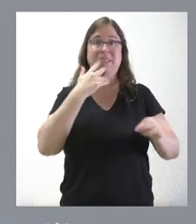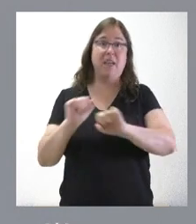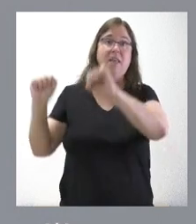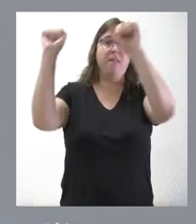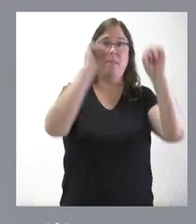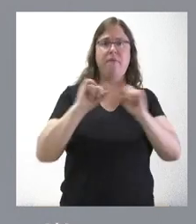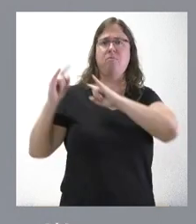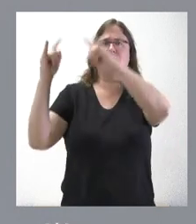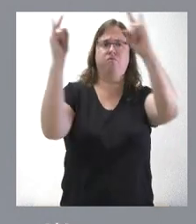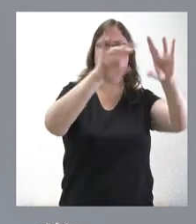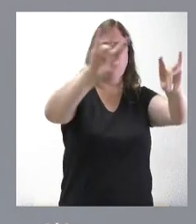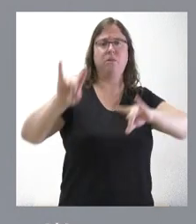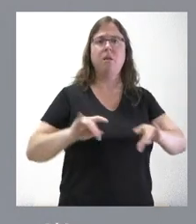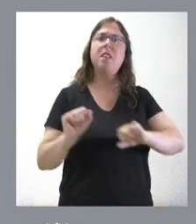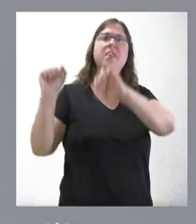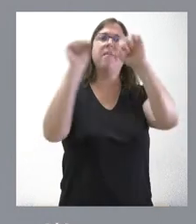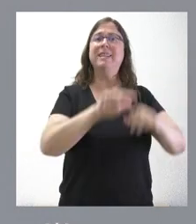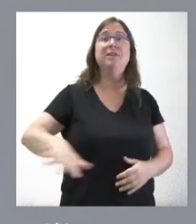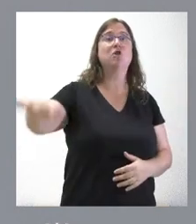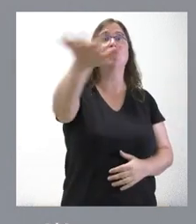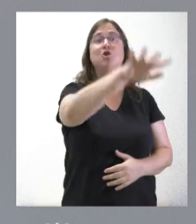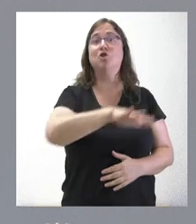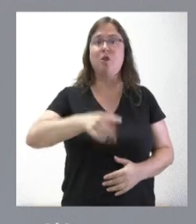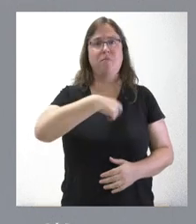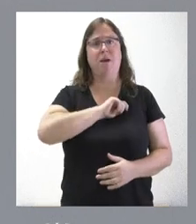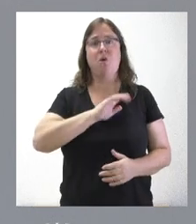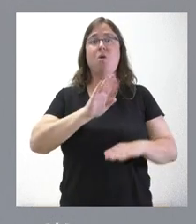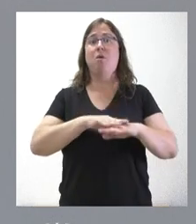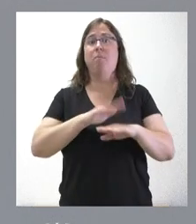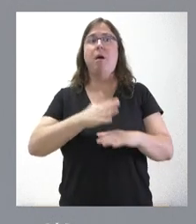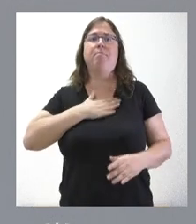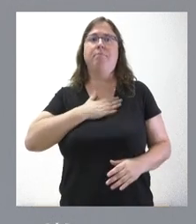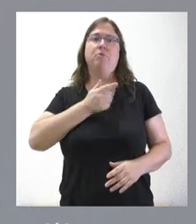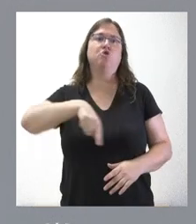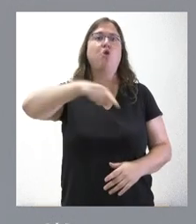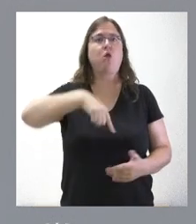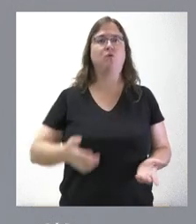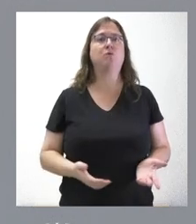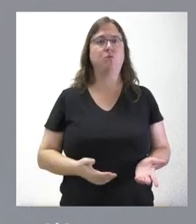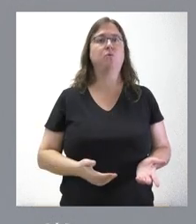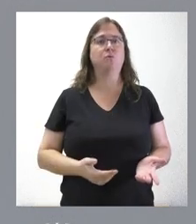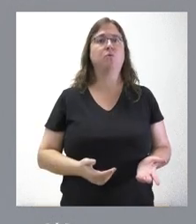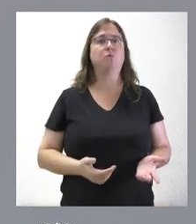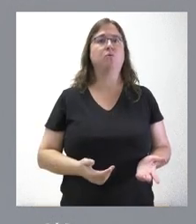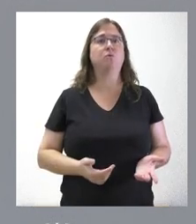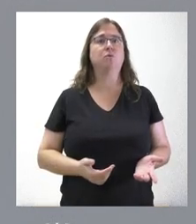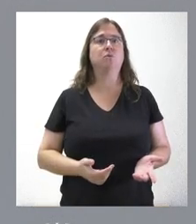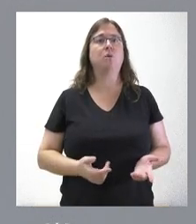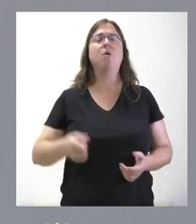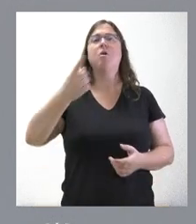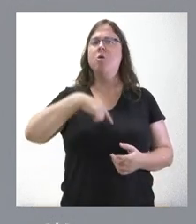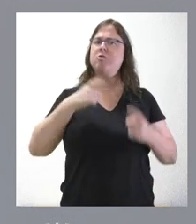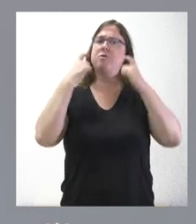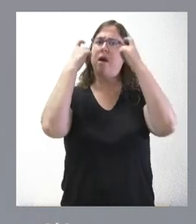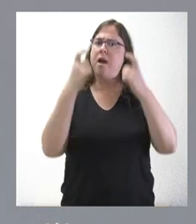cuando la protegemos, estamos defendiendo toda la superficie forestal de todos los españoles, porque es patrimonio de todos. Y es que hacemos un esfuerzo ahí muy